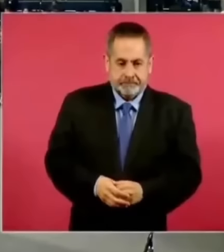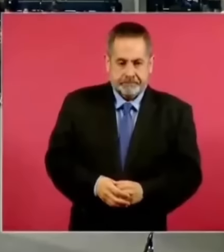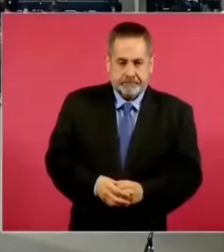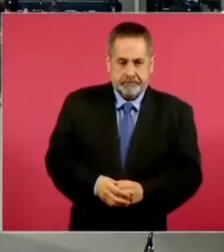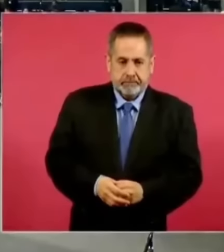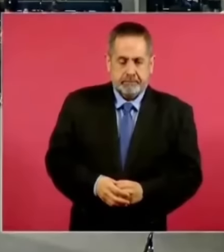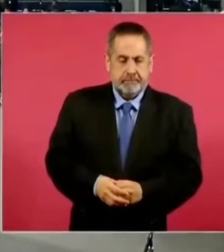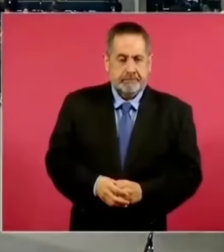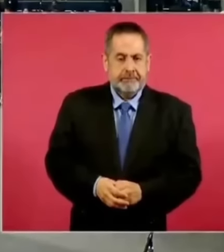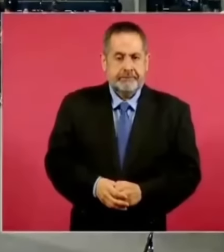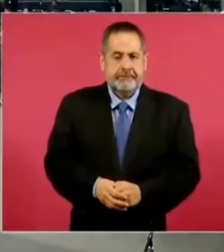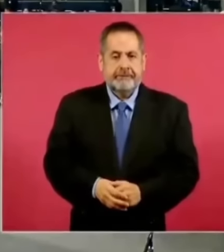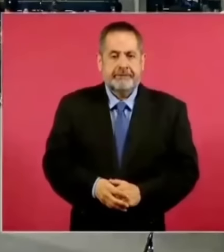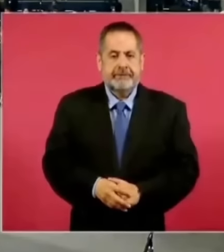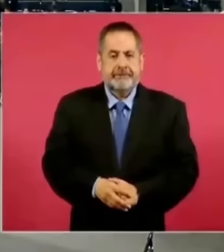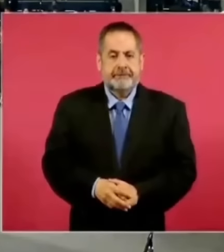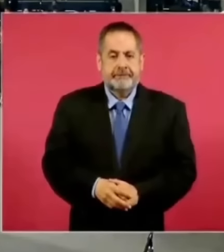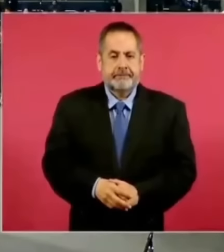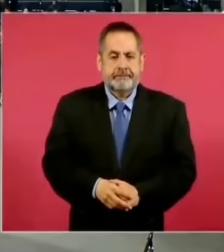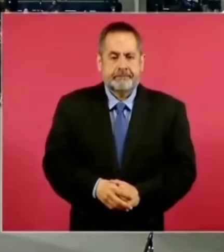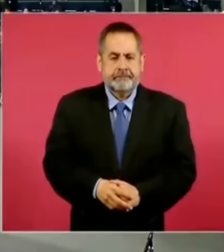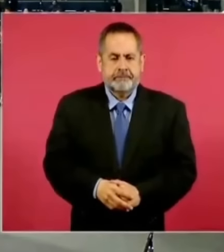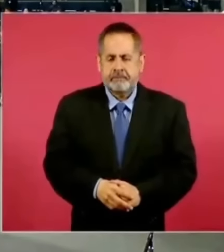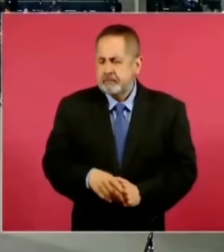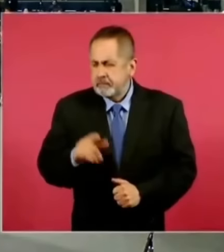Gracias. ¿Me tenían algún dato?